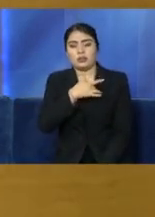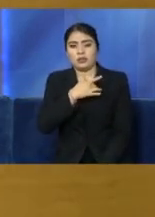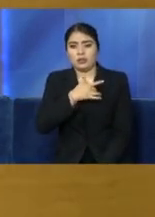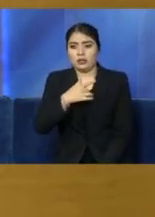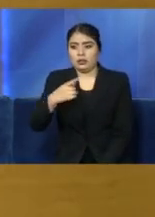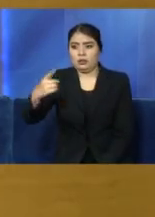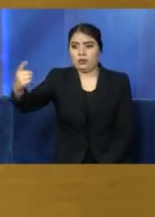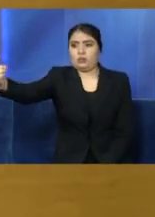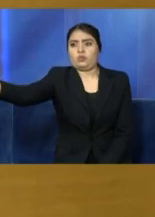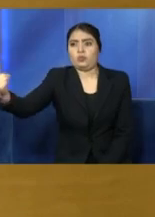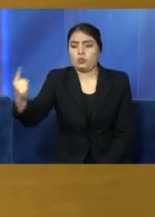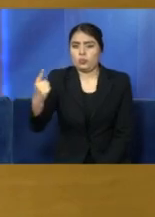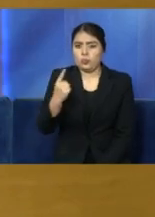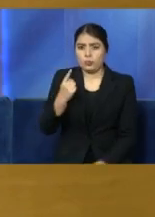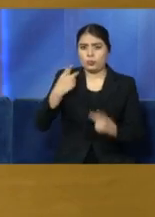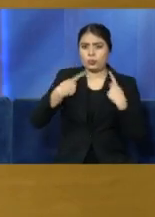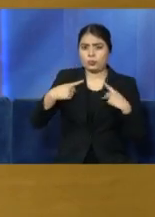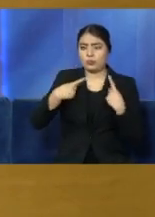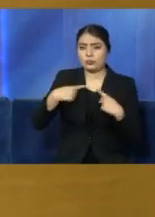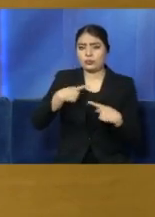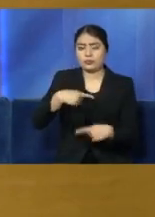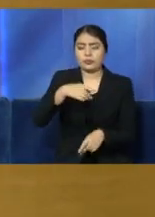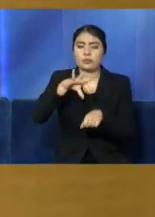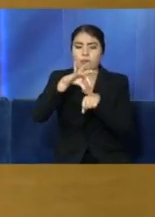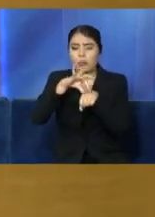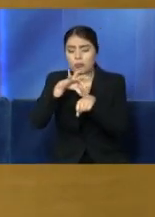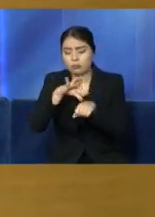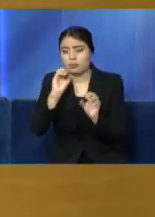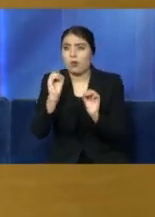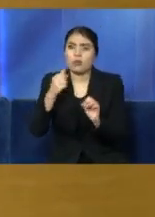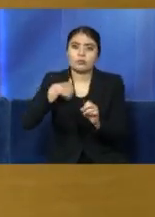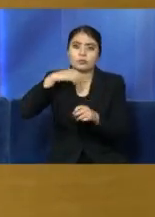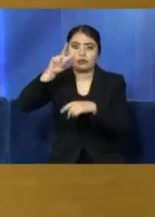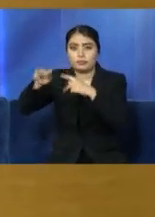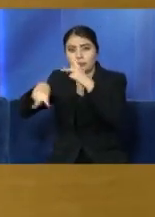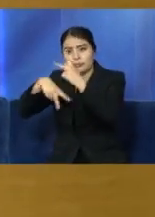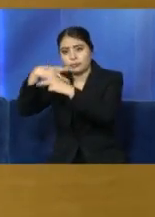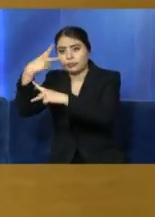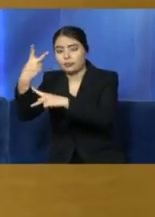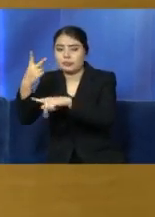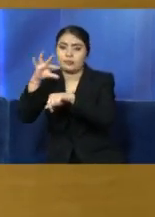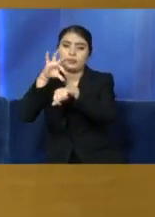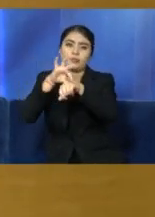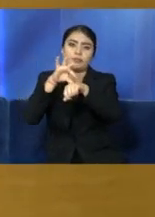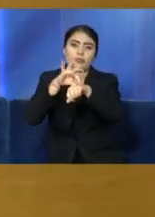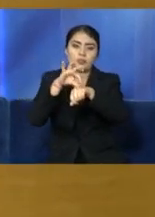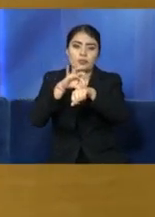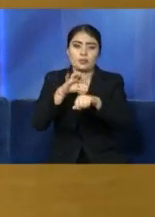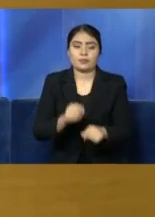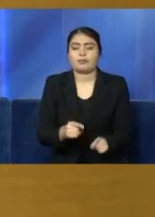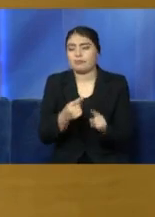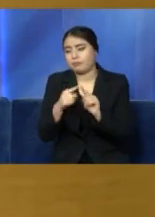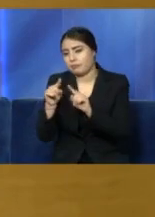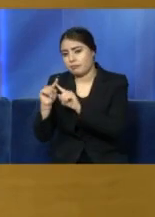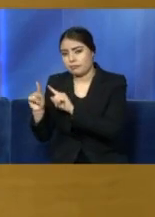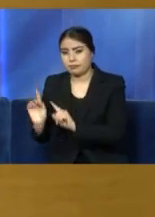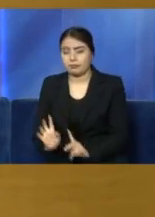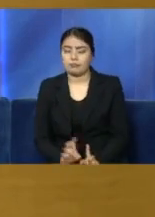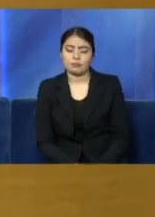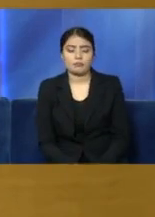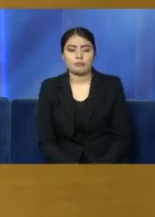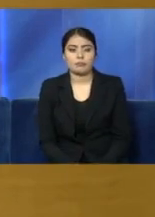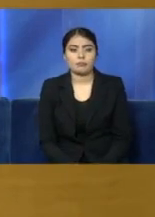autoridades sanitarias a mi domicilio o yo acudo a las autoridades sanitarias, cualquiera que sea el caso, y